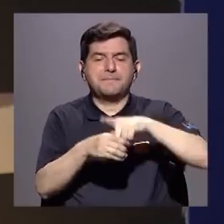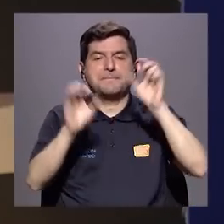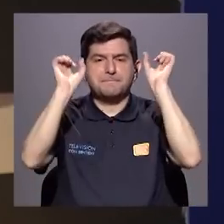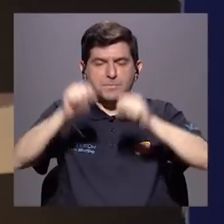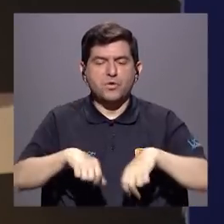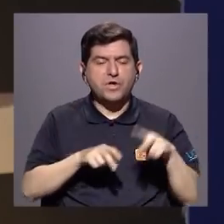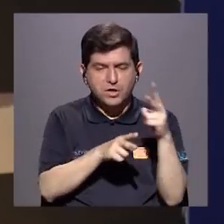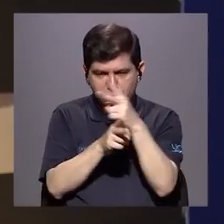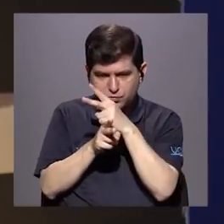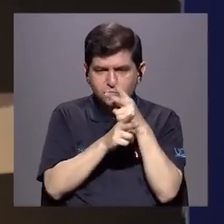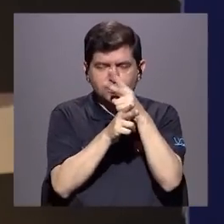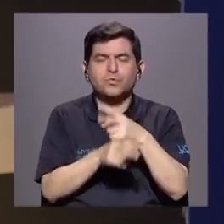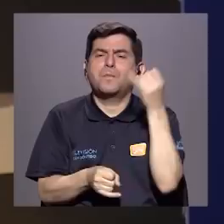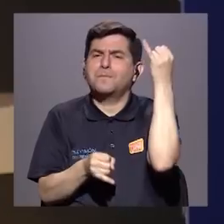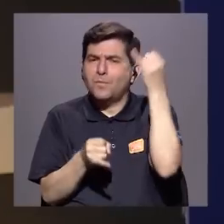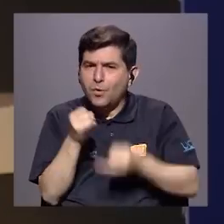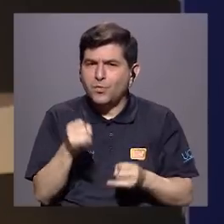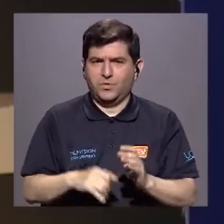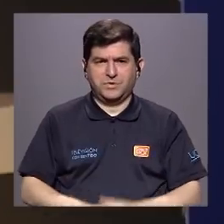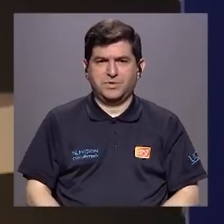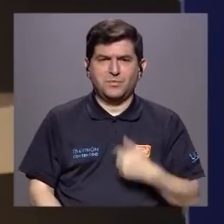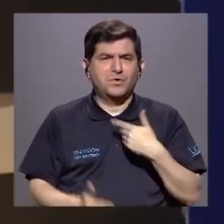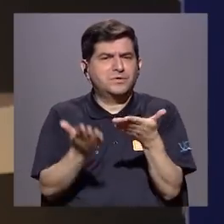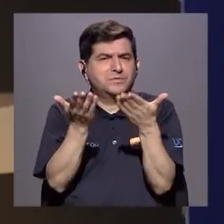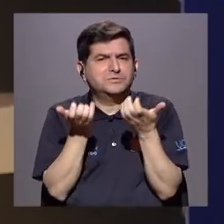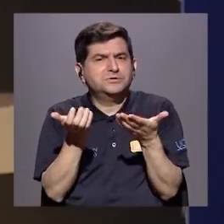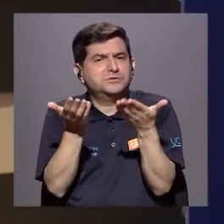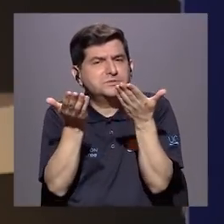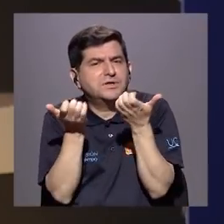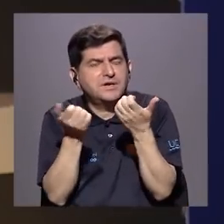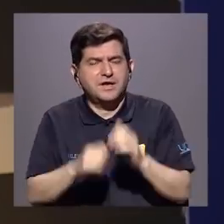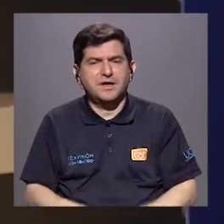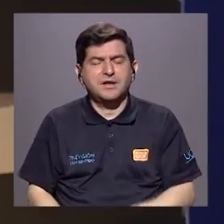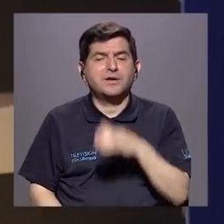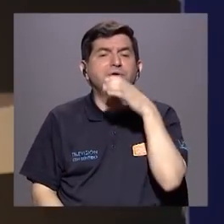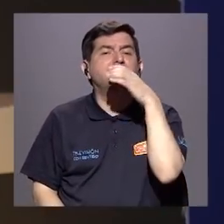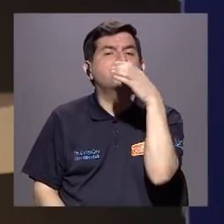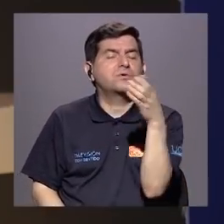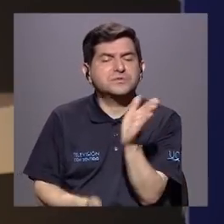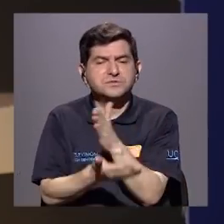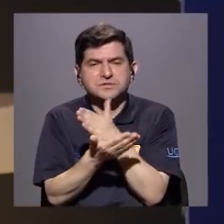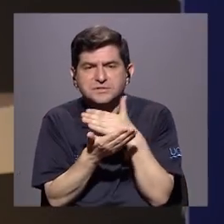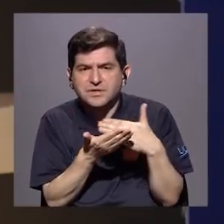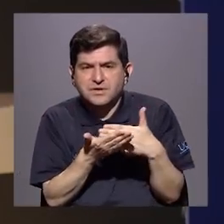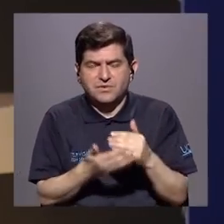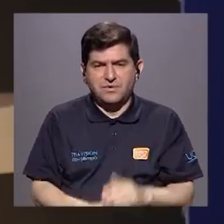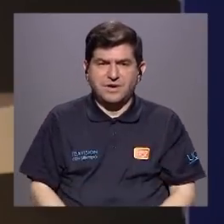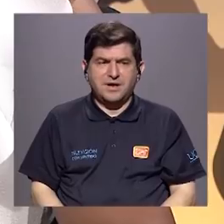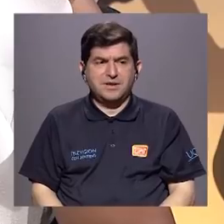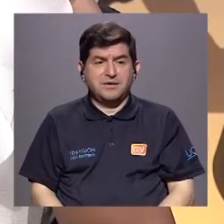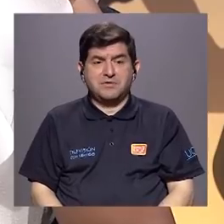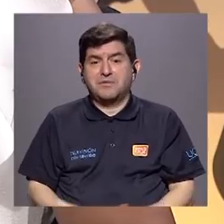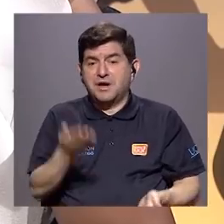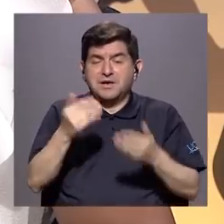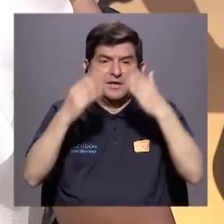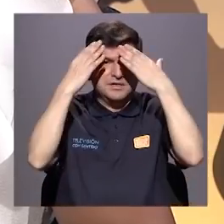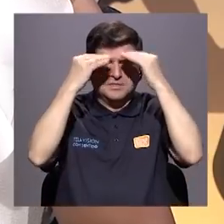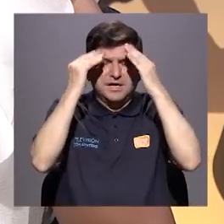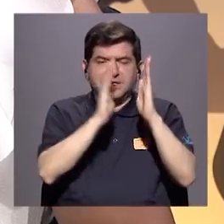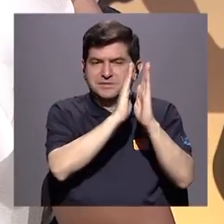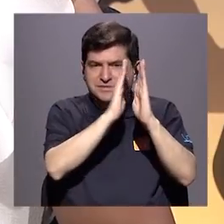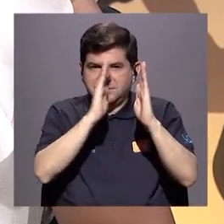está ahí. Claro, hay que supervisarlos. Correcto. Finalmente, Ingrid, quisiera que pudiera sugerir algunas fuentes